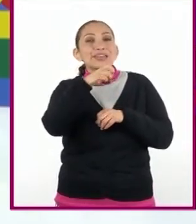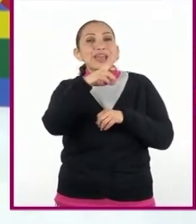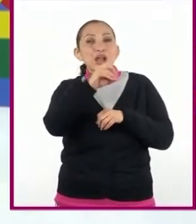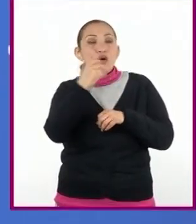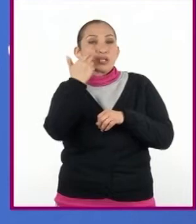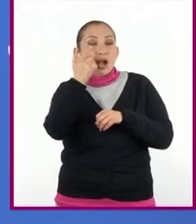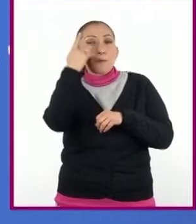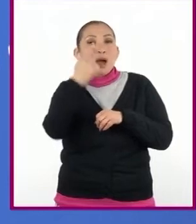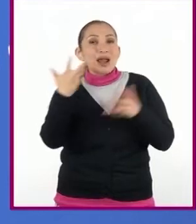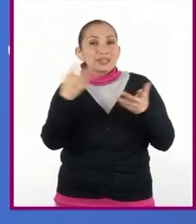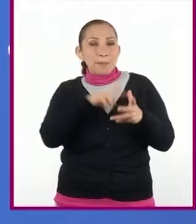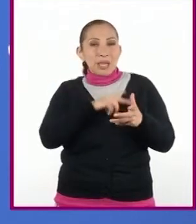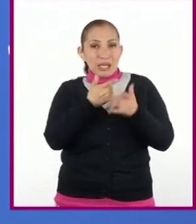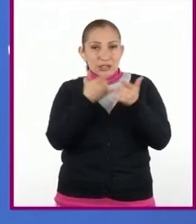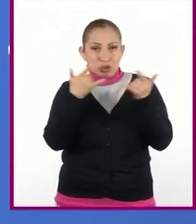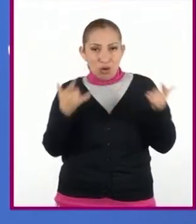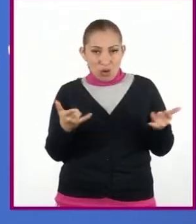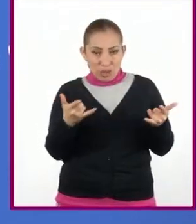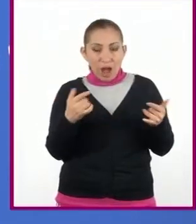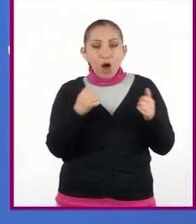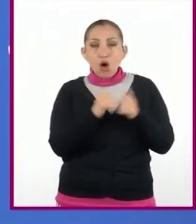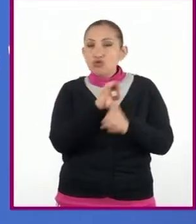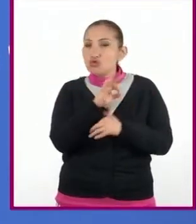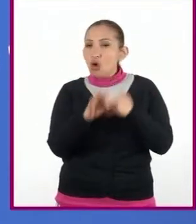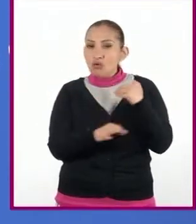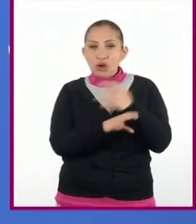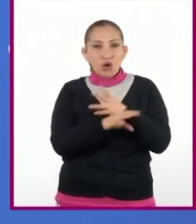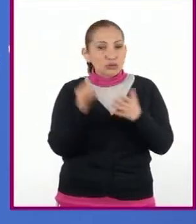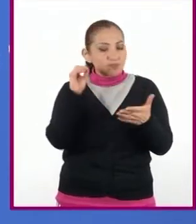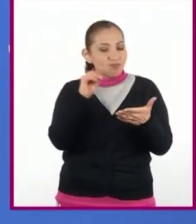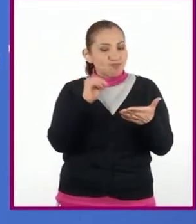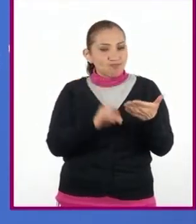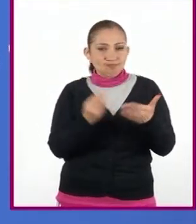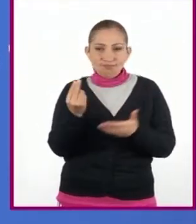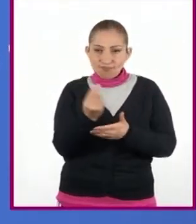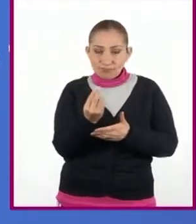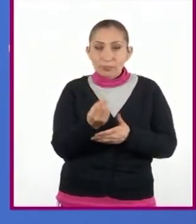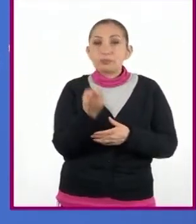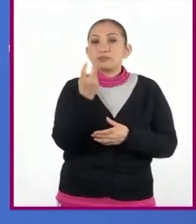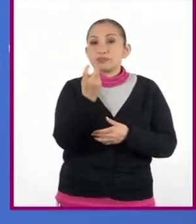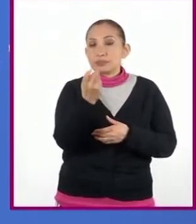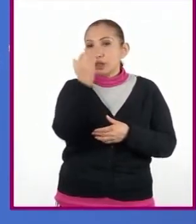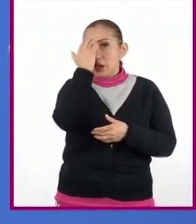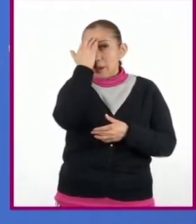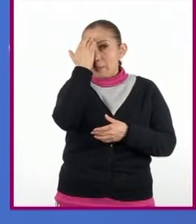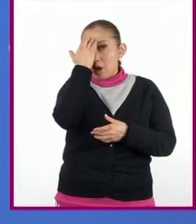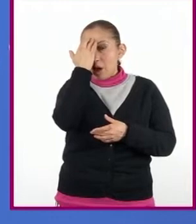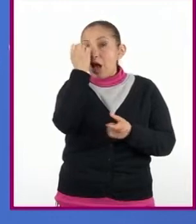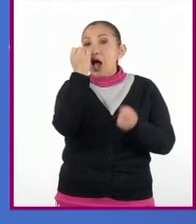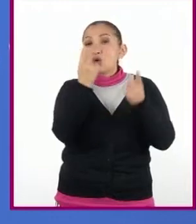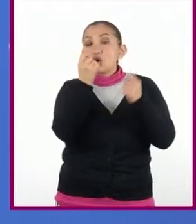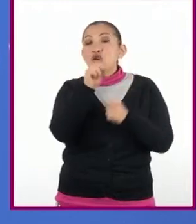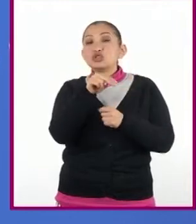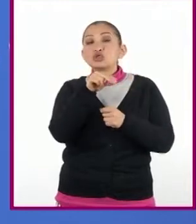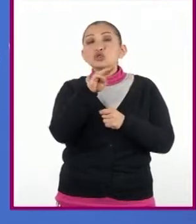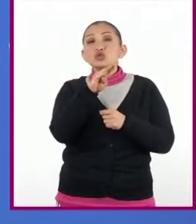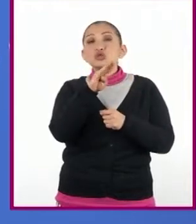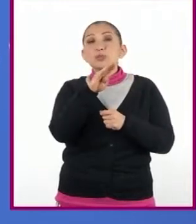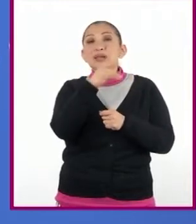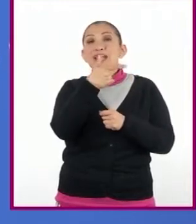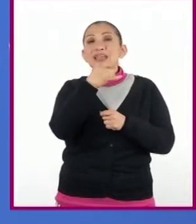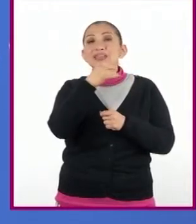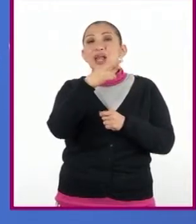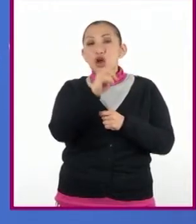para construir nuestro cuento con todos los elementos necesarios. Para ello, conoceremos algunos subgéneros del cuento.